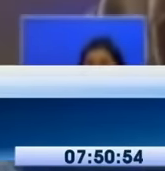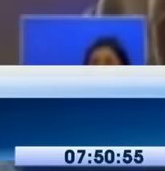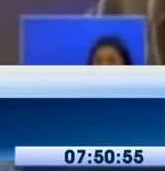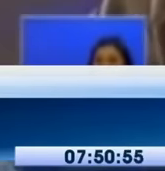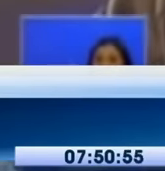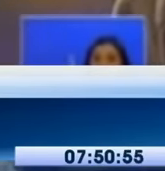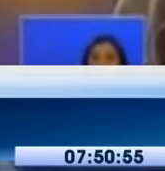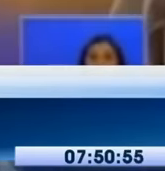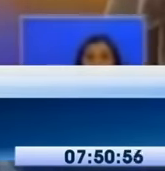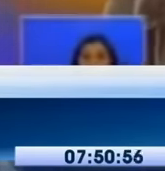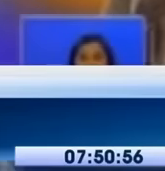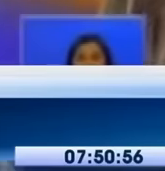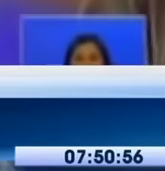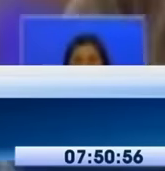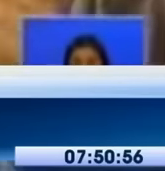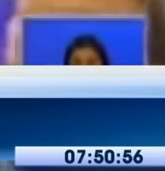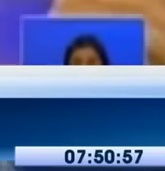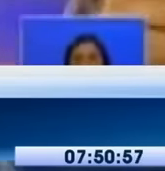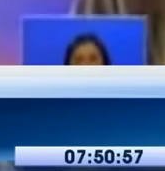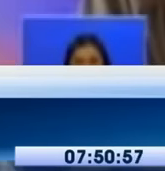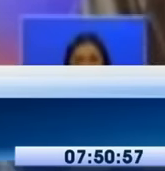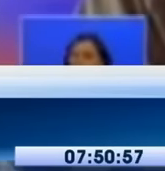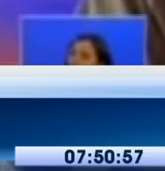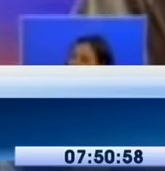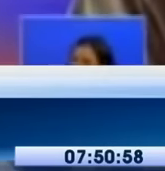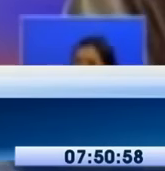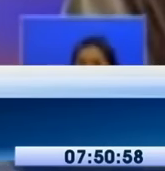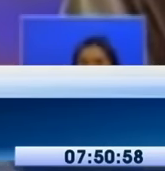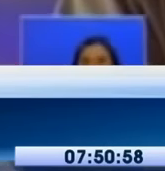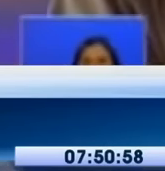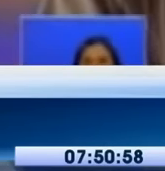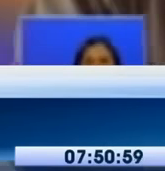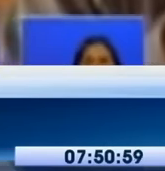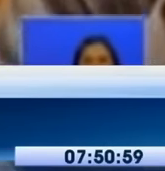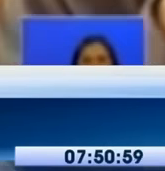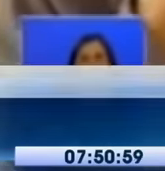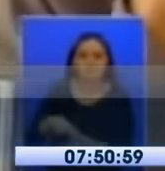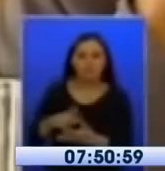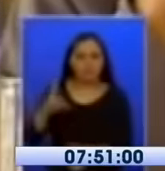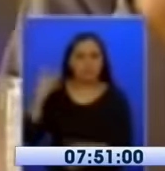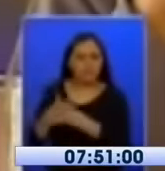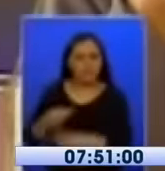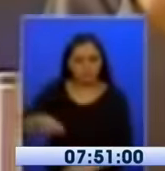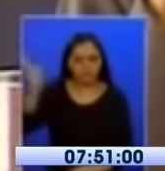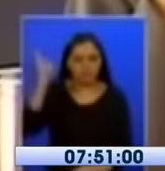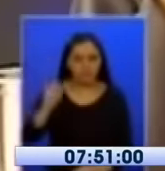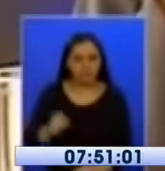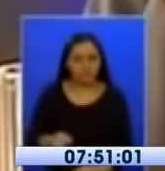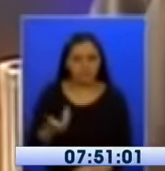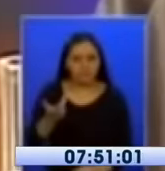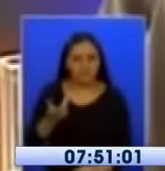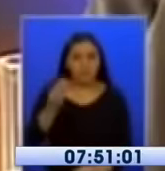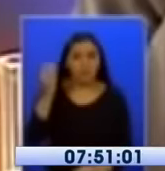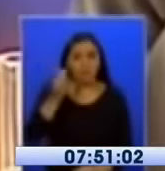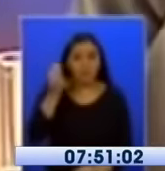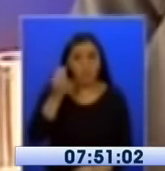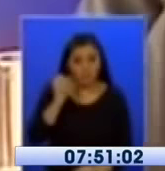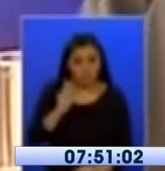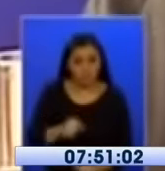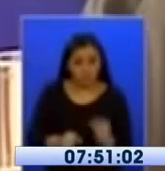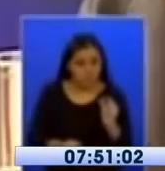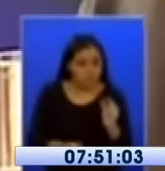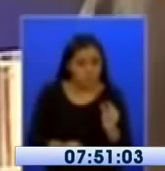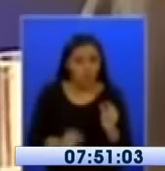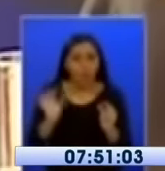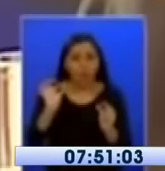traficante ya. Pero eliminen eso, el joven, el adulto que va a tener 5 gramos de marihuana, se va ir preso. Es un